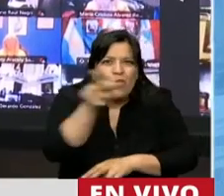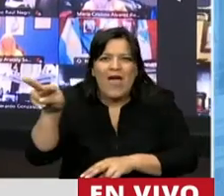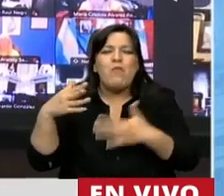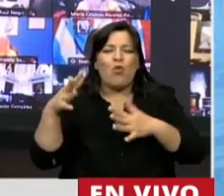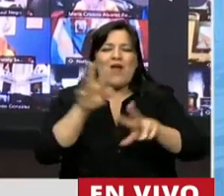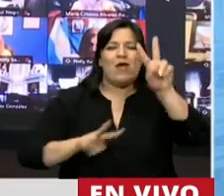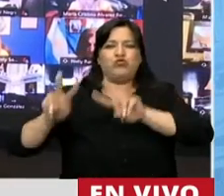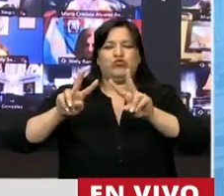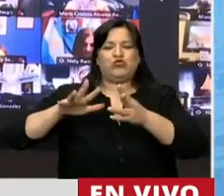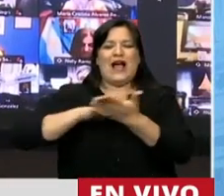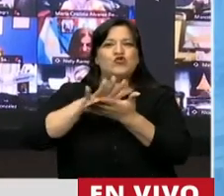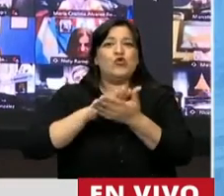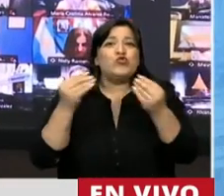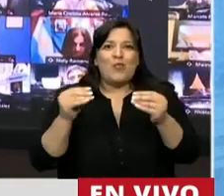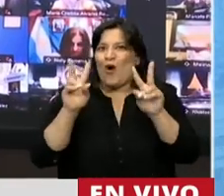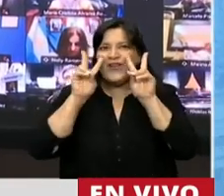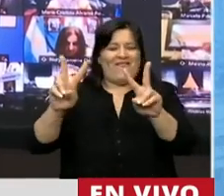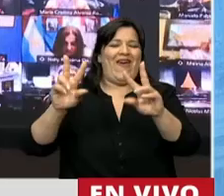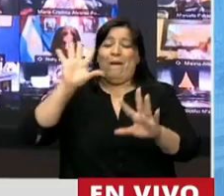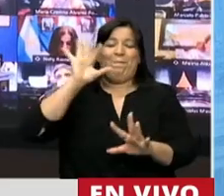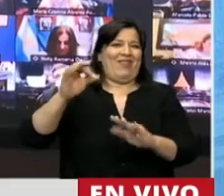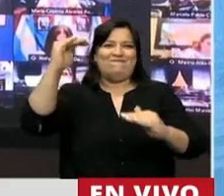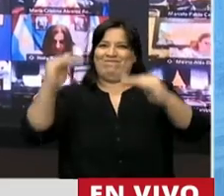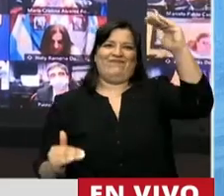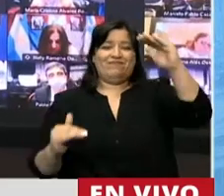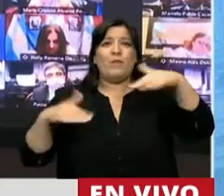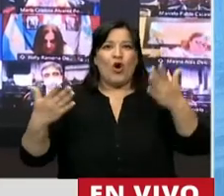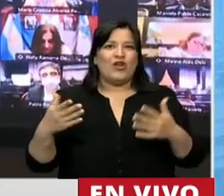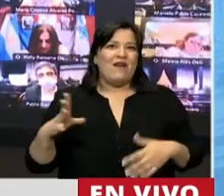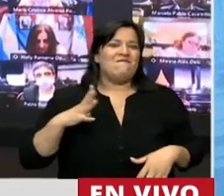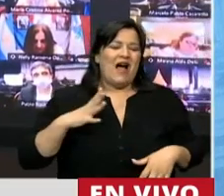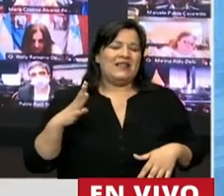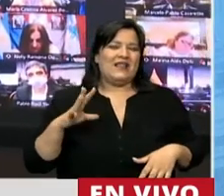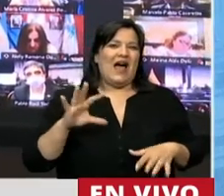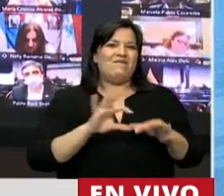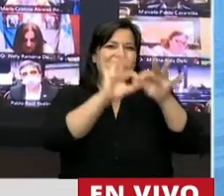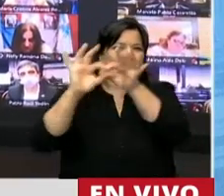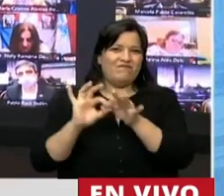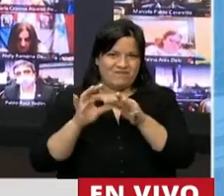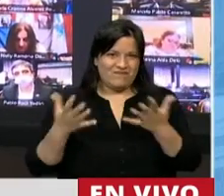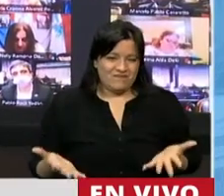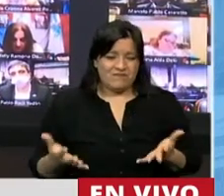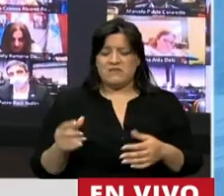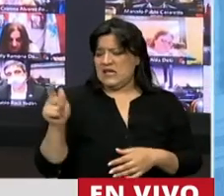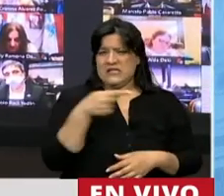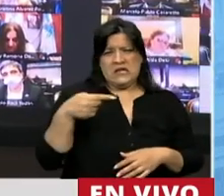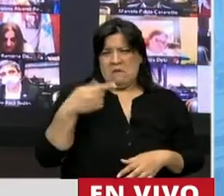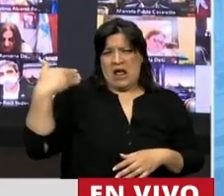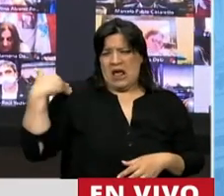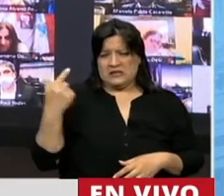asimetrías, esas desigualdades. Ese federalismo que tanto falta. Hace un par de semanas,